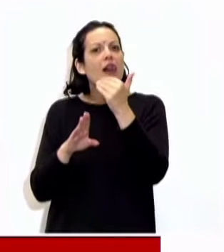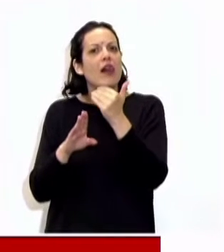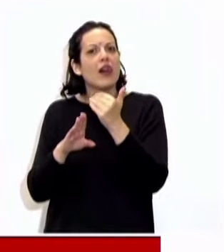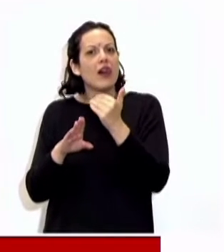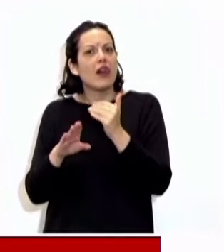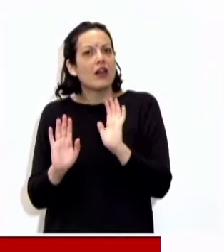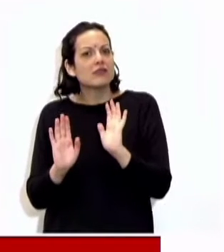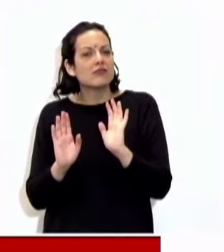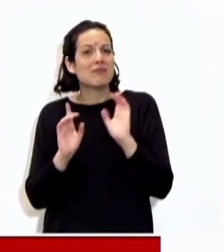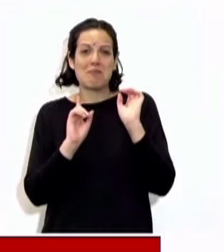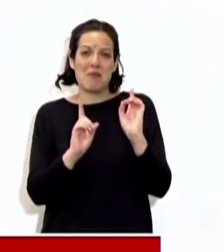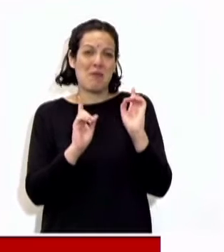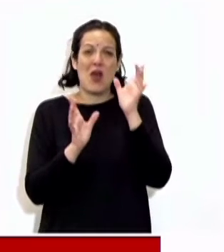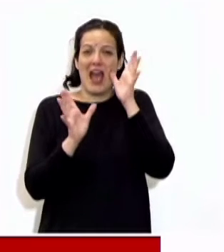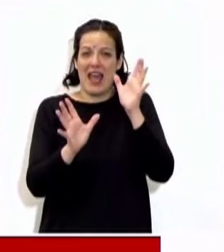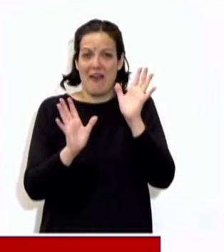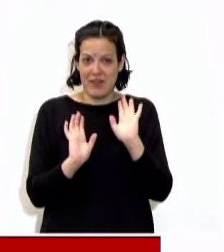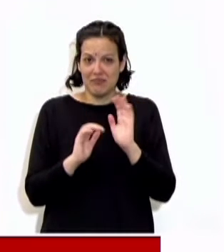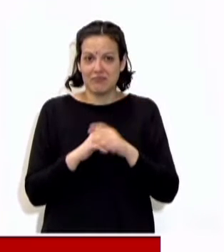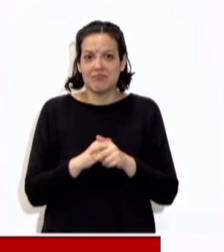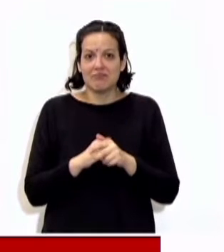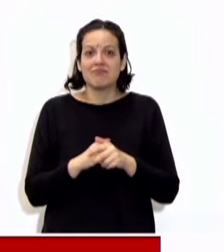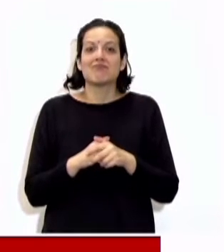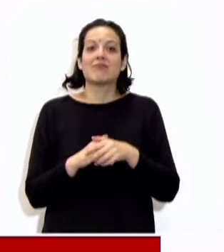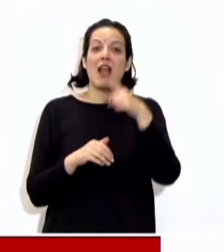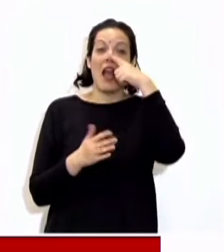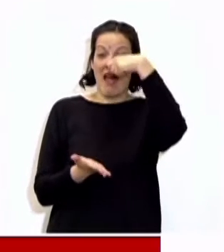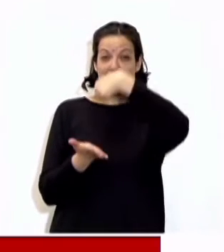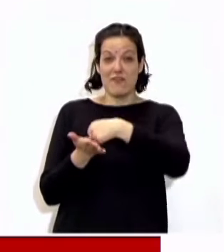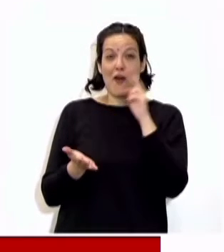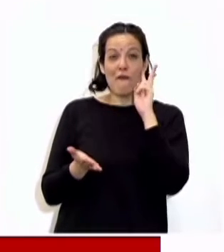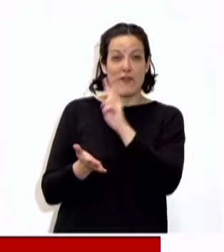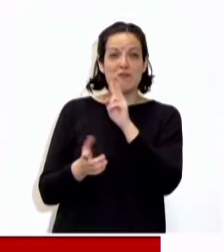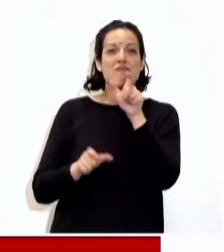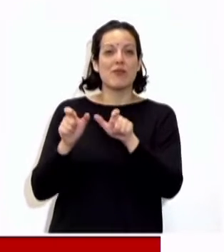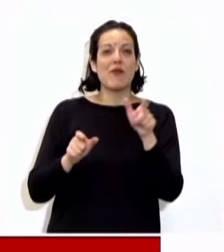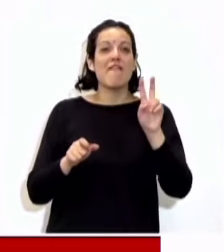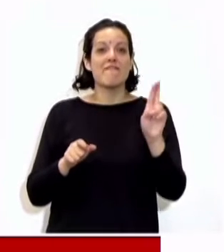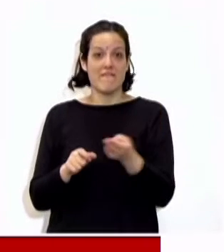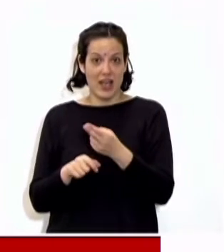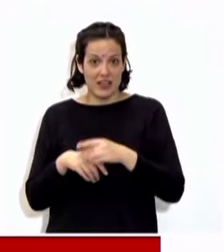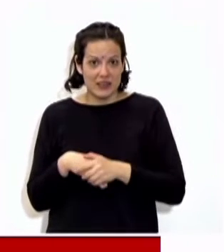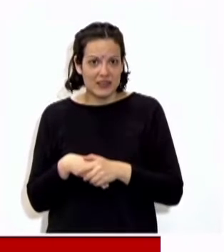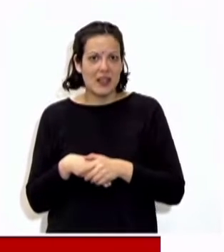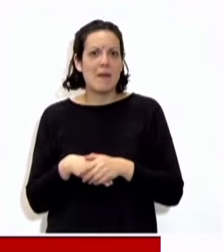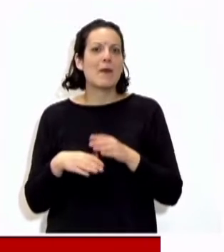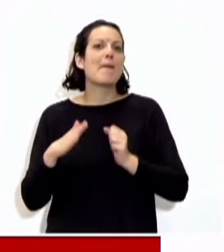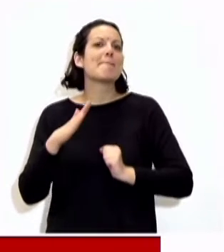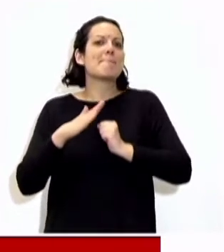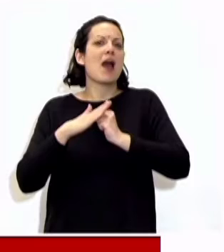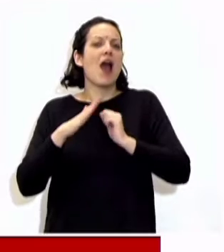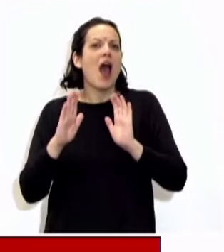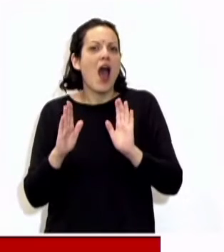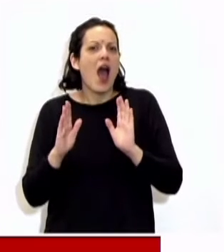Y lo mismo ocurre con los casos graves. En la curva de abajo lo que vemos son los fallecidos, con su pico máximo en